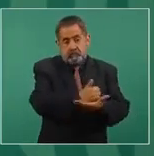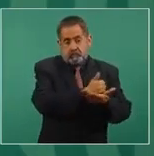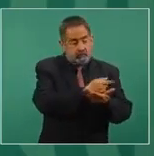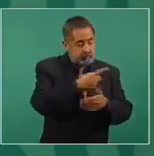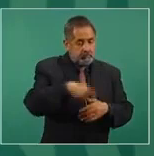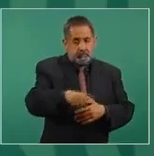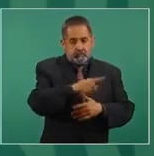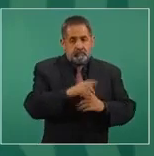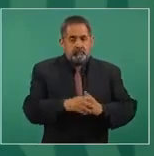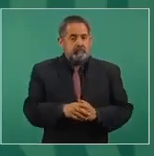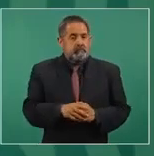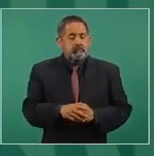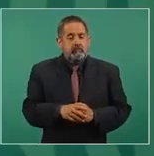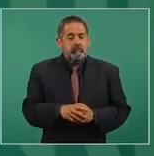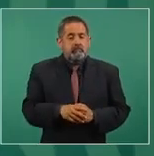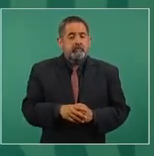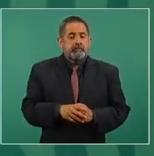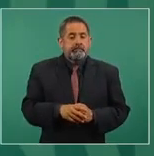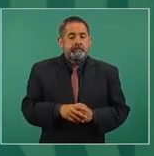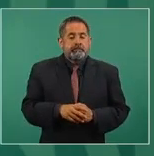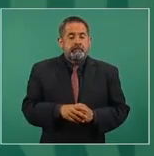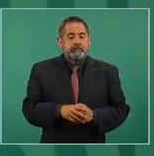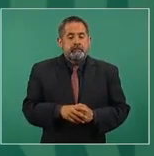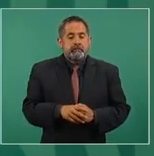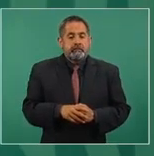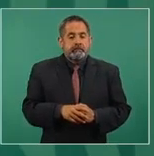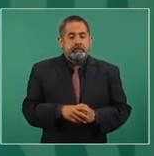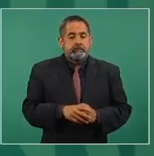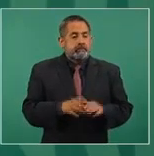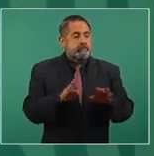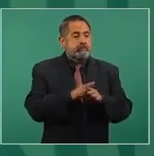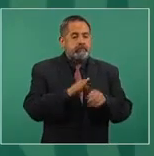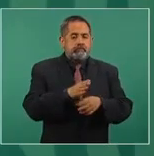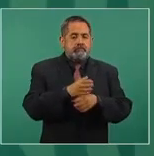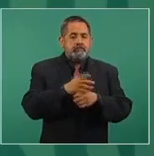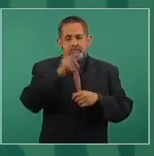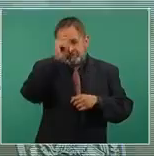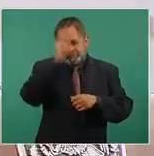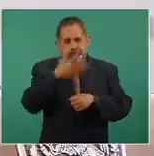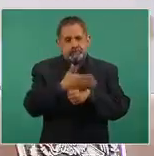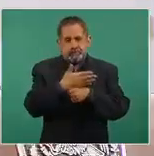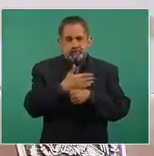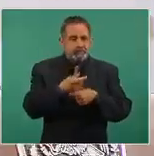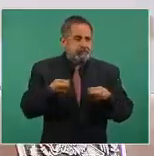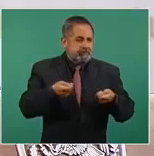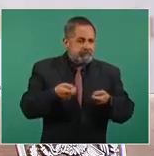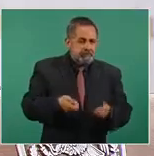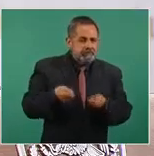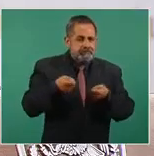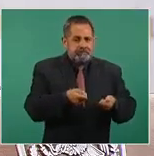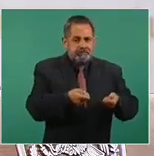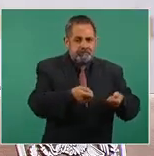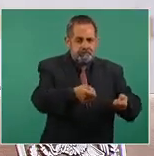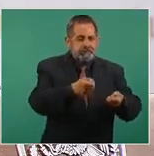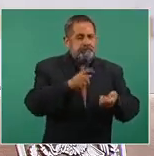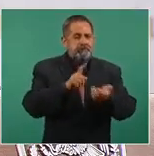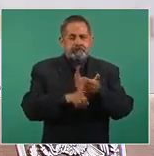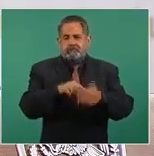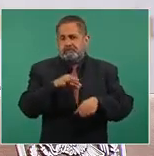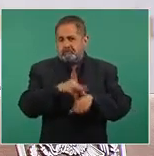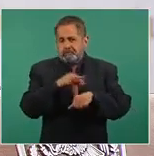que conducen ambulancias, desde luego los